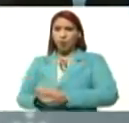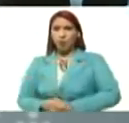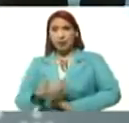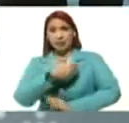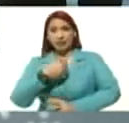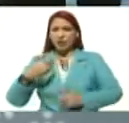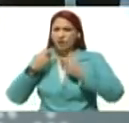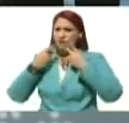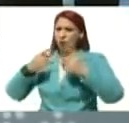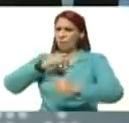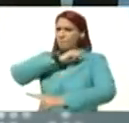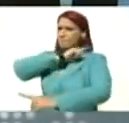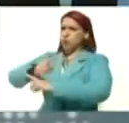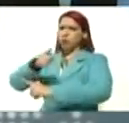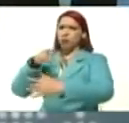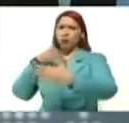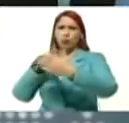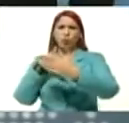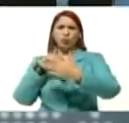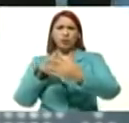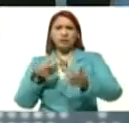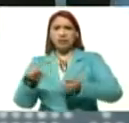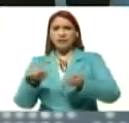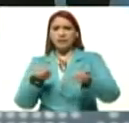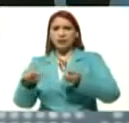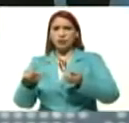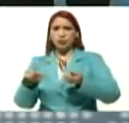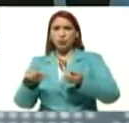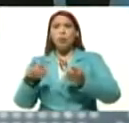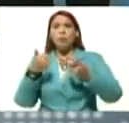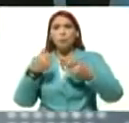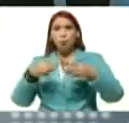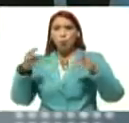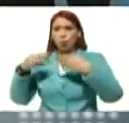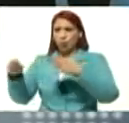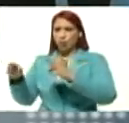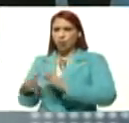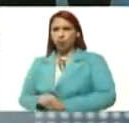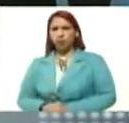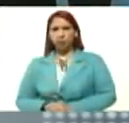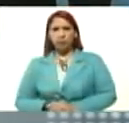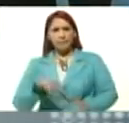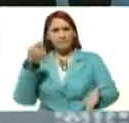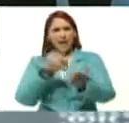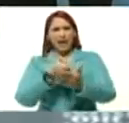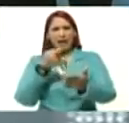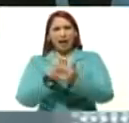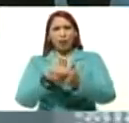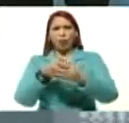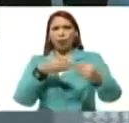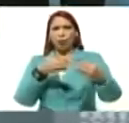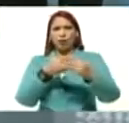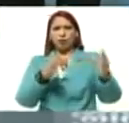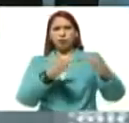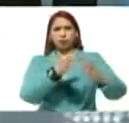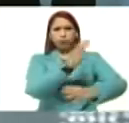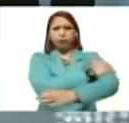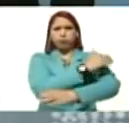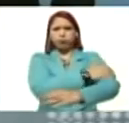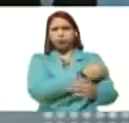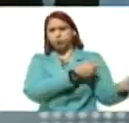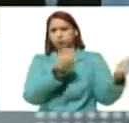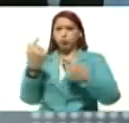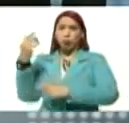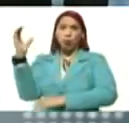denunciar, esa guerra, contra los servicios públicos, de los sectores extremistas, pagados, dólares, traídos de Colombia,